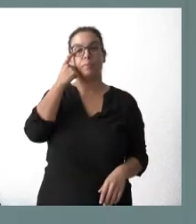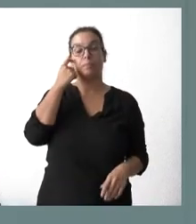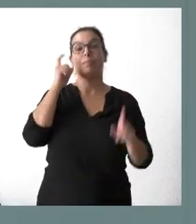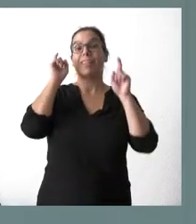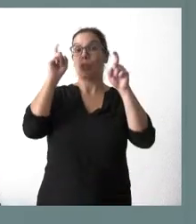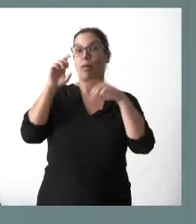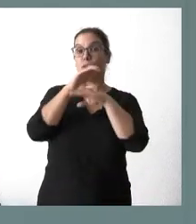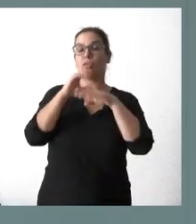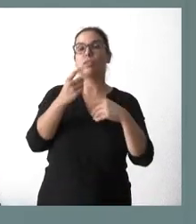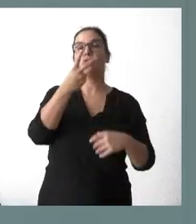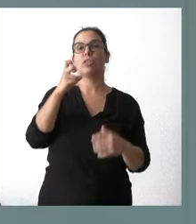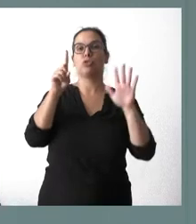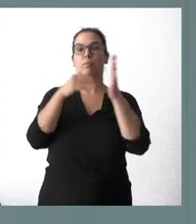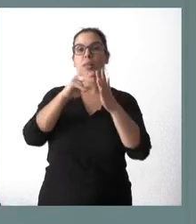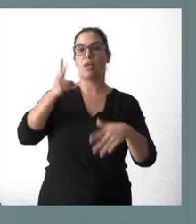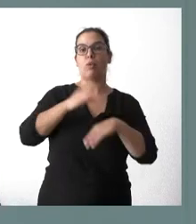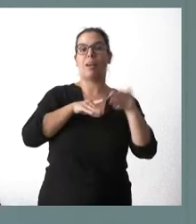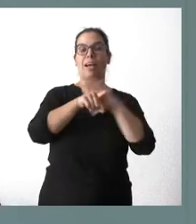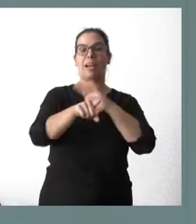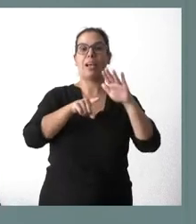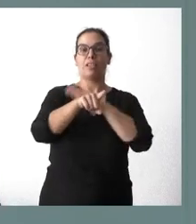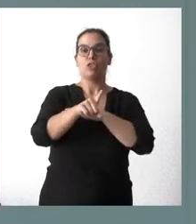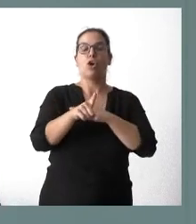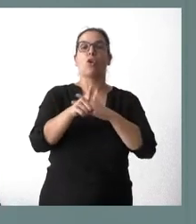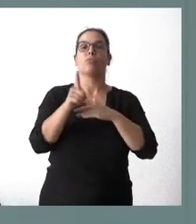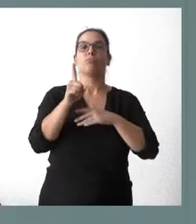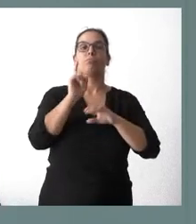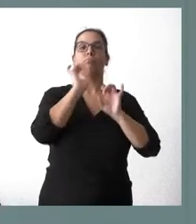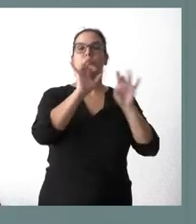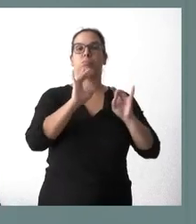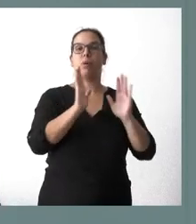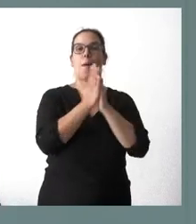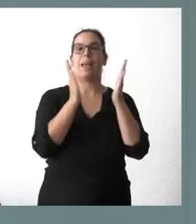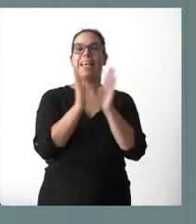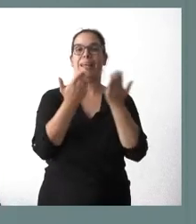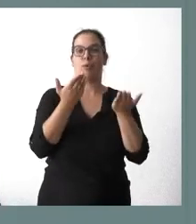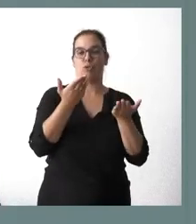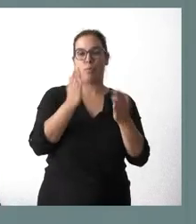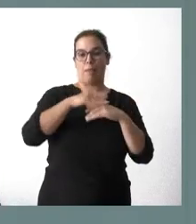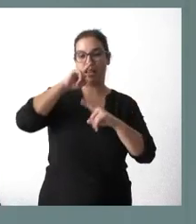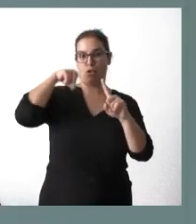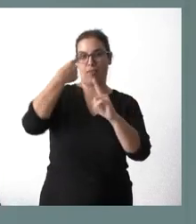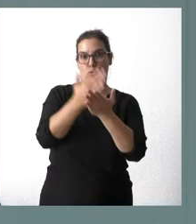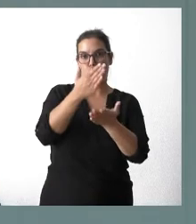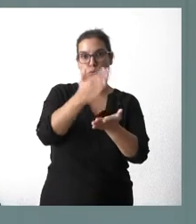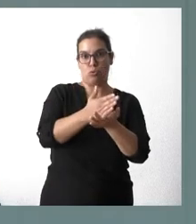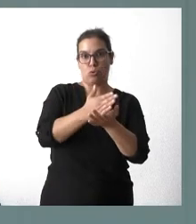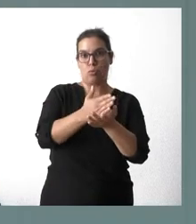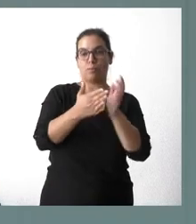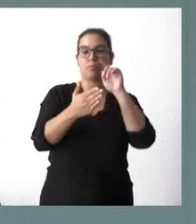206.000 euros para la gestión de los bancos de libros de texto en el próximo curso, 22-23, por parte, en este caso, de los centros